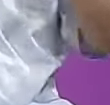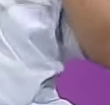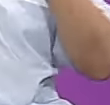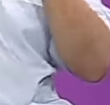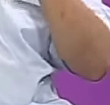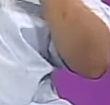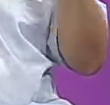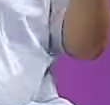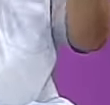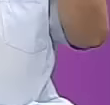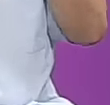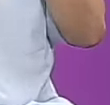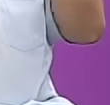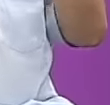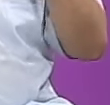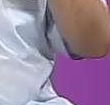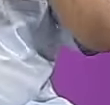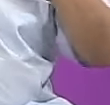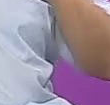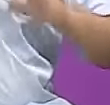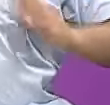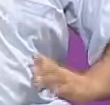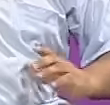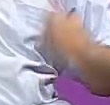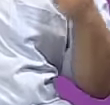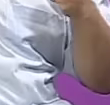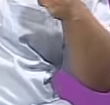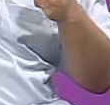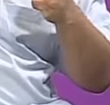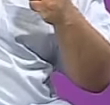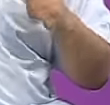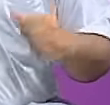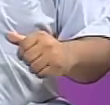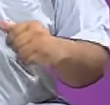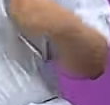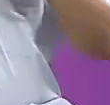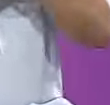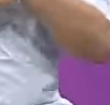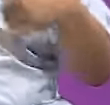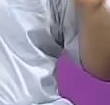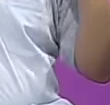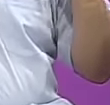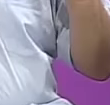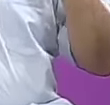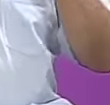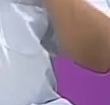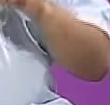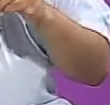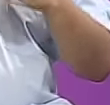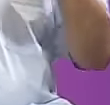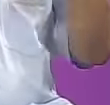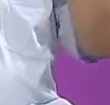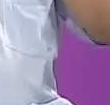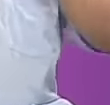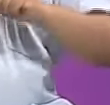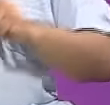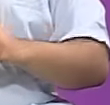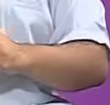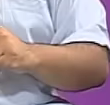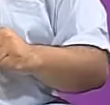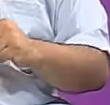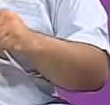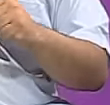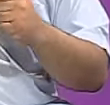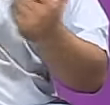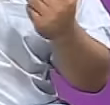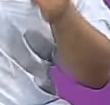persona sorda, y poder percibir a través del cuerpo que esto se puede hacer. También los